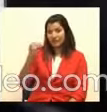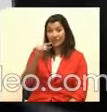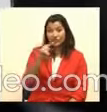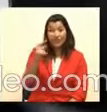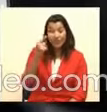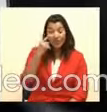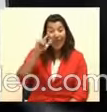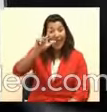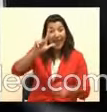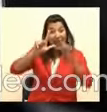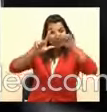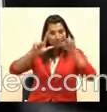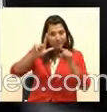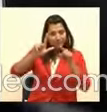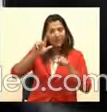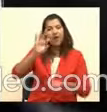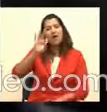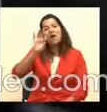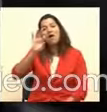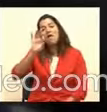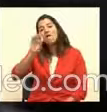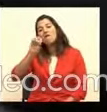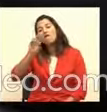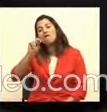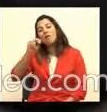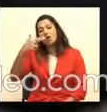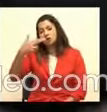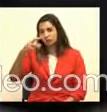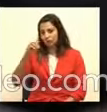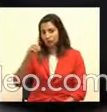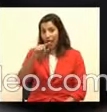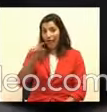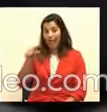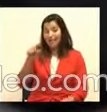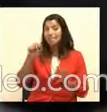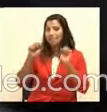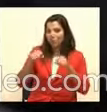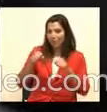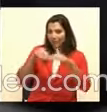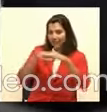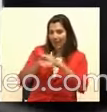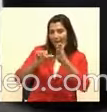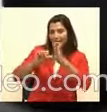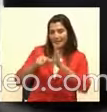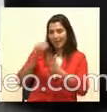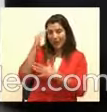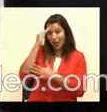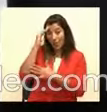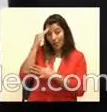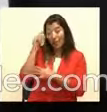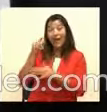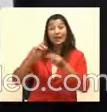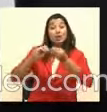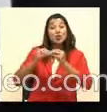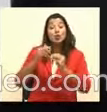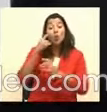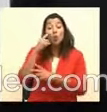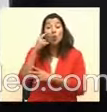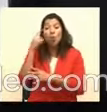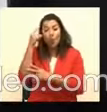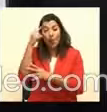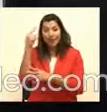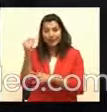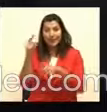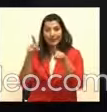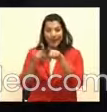entonces mejor ahí se ve, Creaciones L. Poncho, ahí lo encuentran en Facebook, ahí está el número de WhatsApp también, como lo tengo al revés, no lo